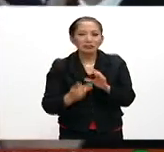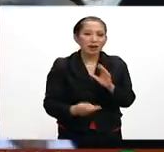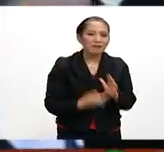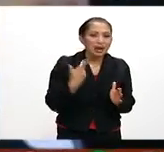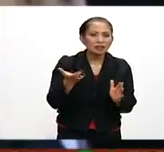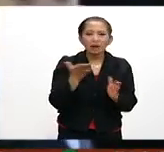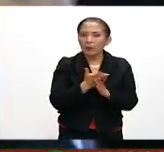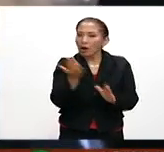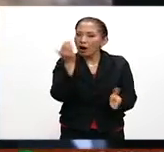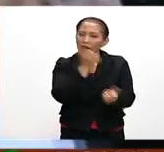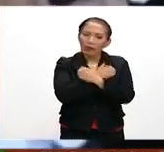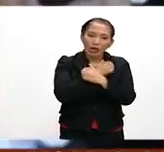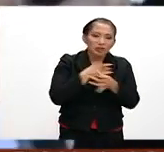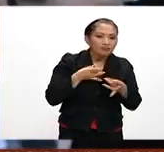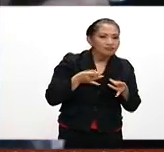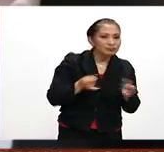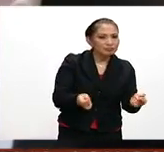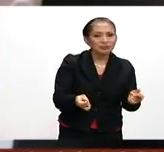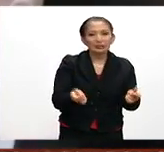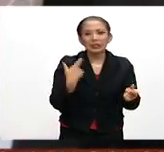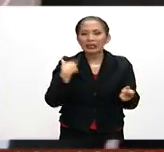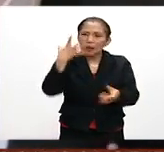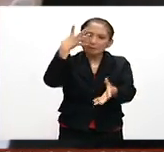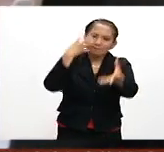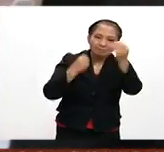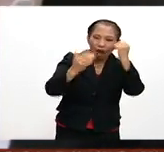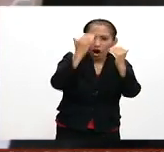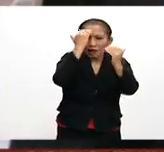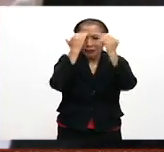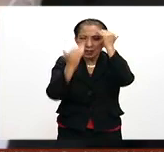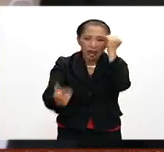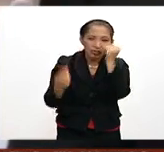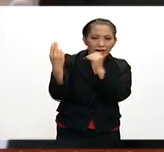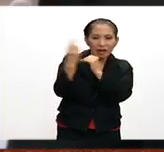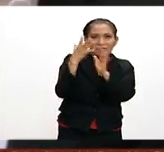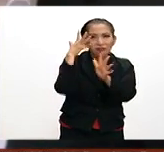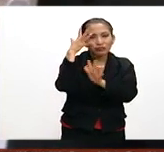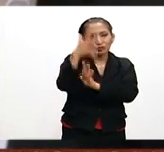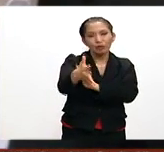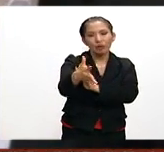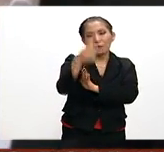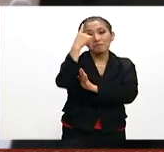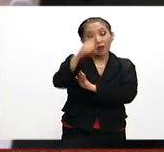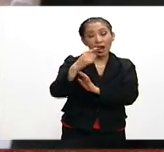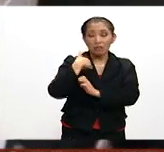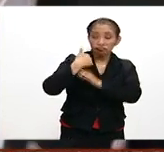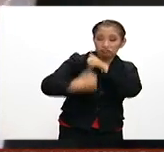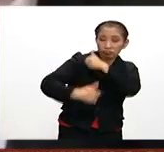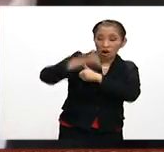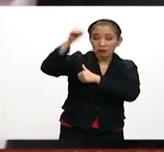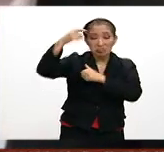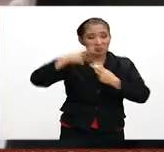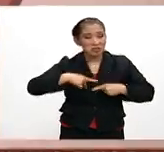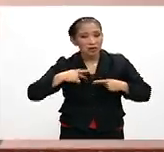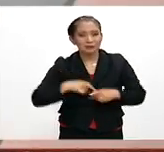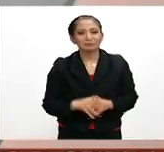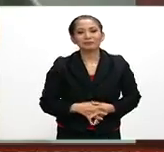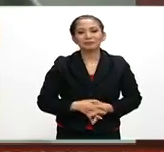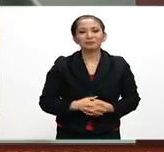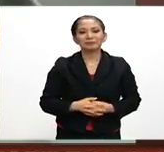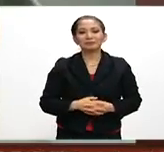Tengan una educación de calidad y adquieran los conocimientos que van a requerir para poder competir con quien sea.